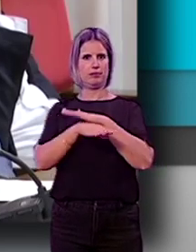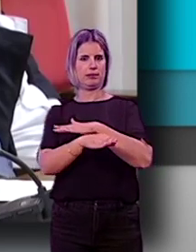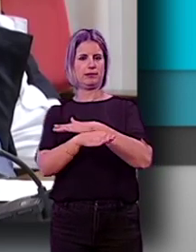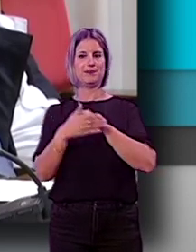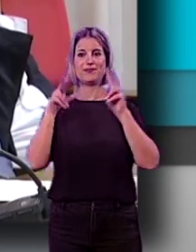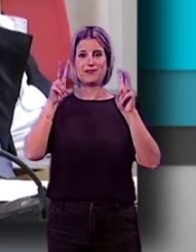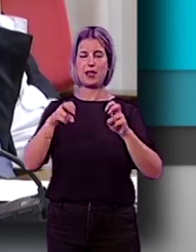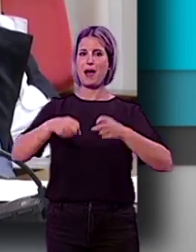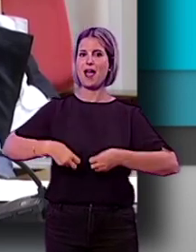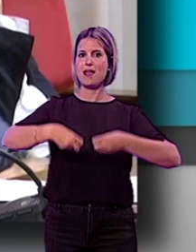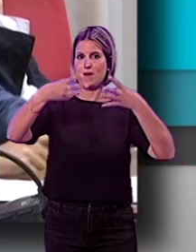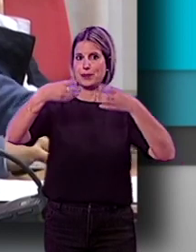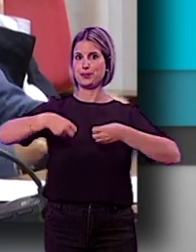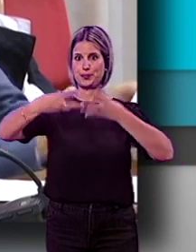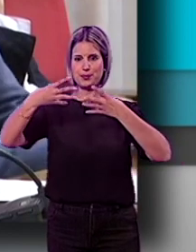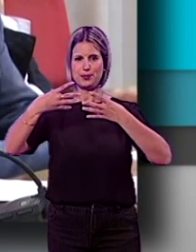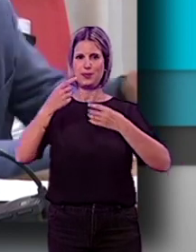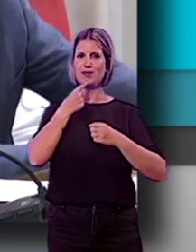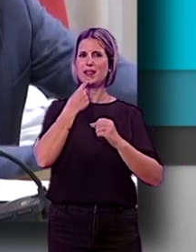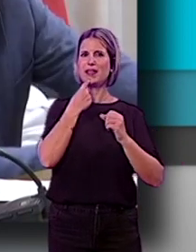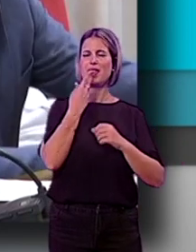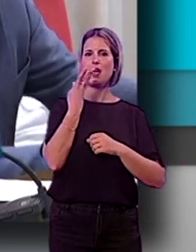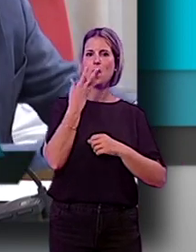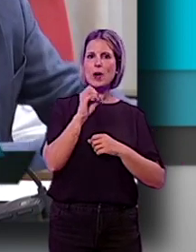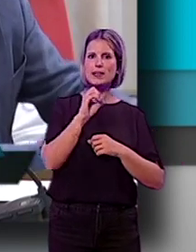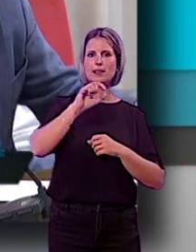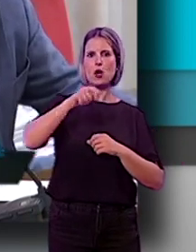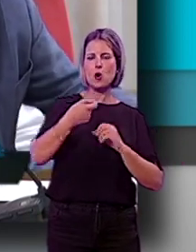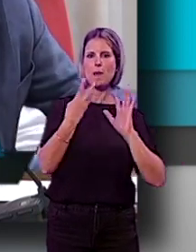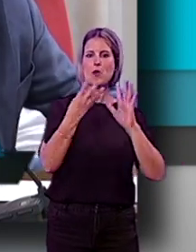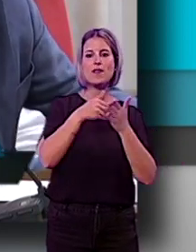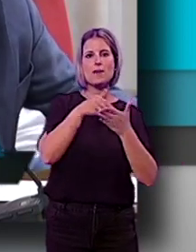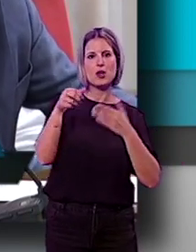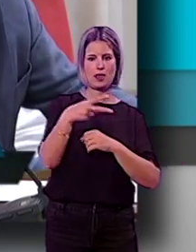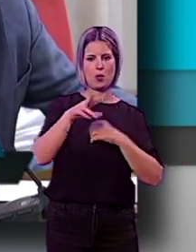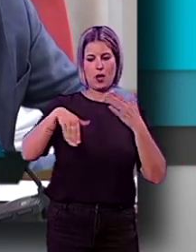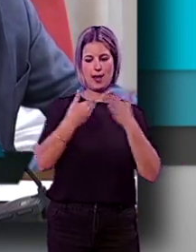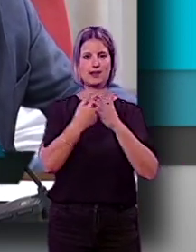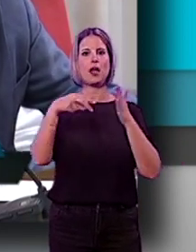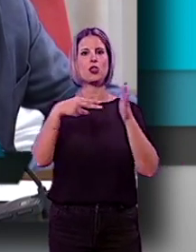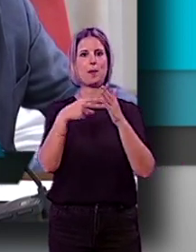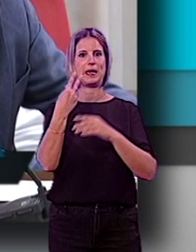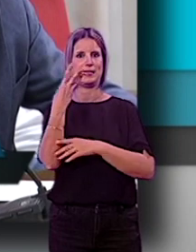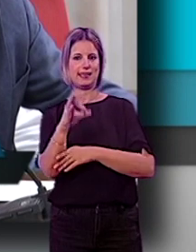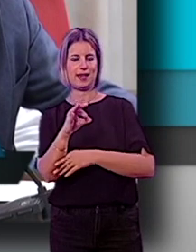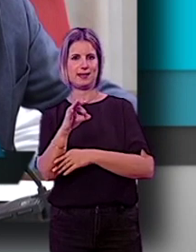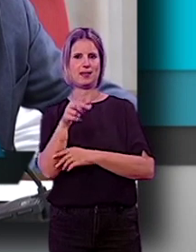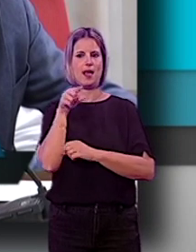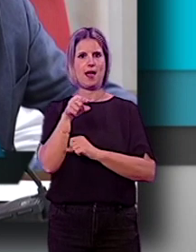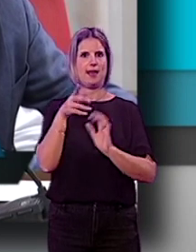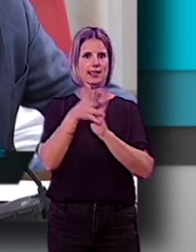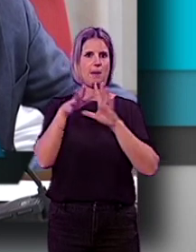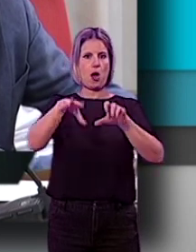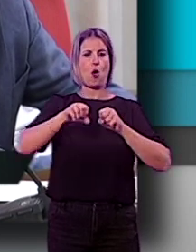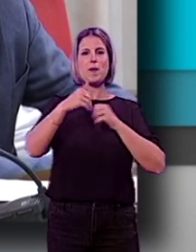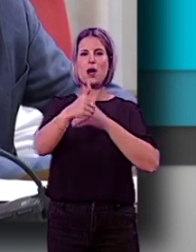infraestructura reflejaba 40,9 millones de euros hasta el 2030 y ahí hablaba de la adquisición del cubo